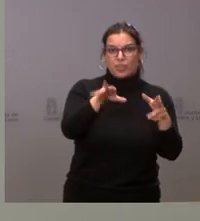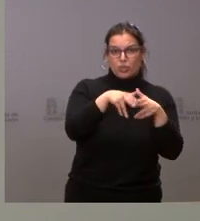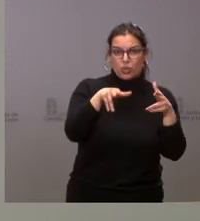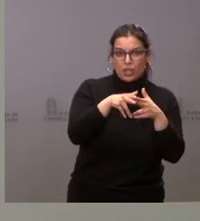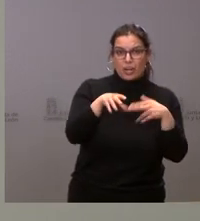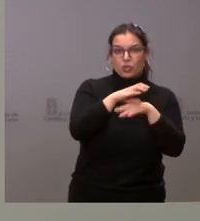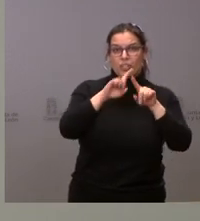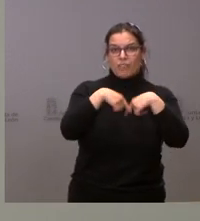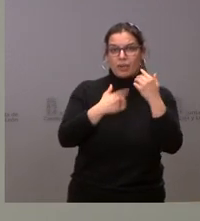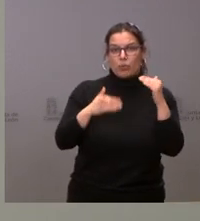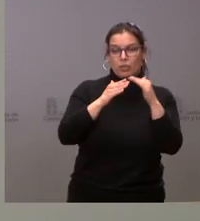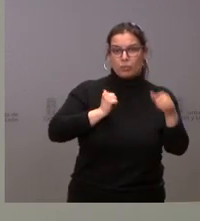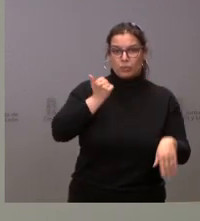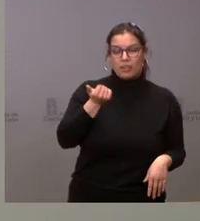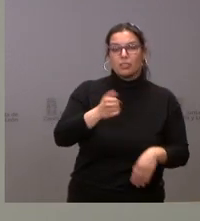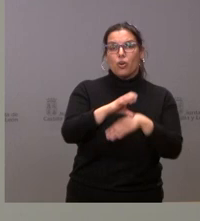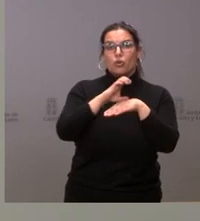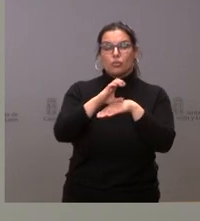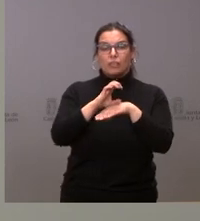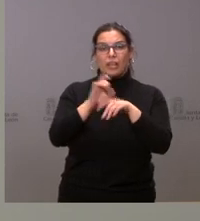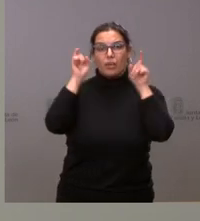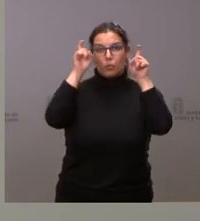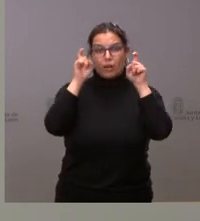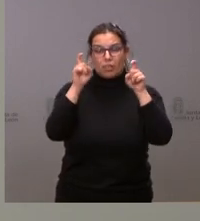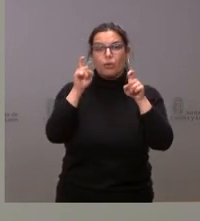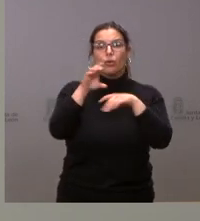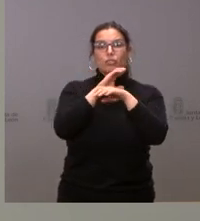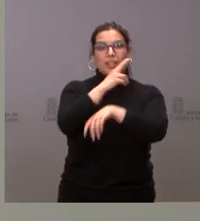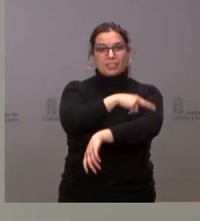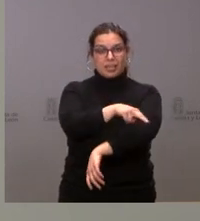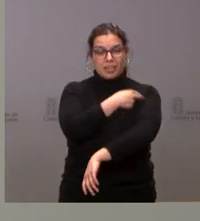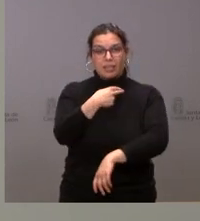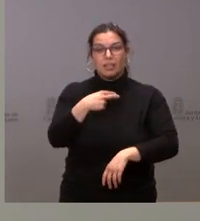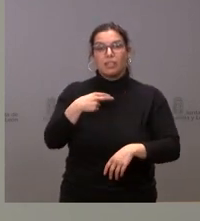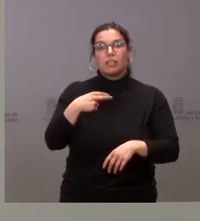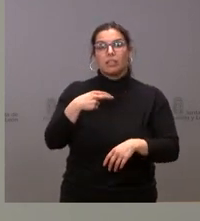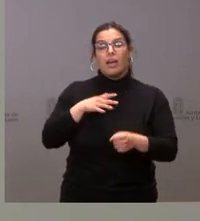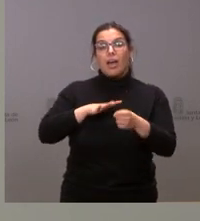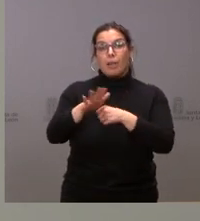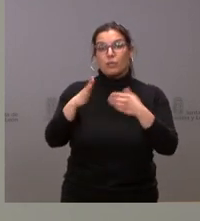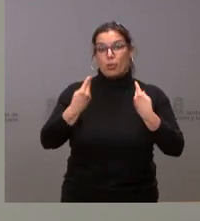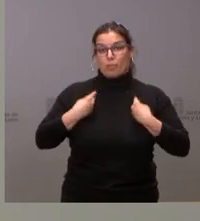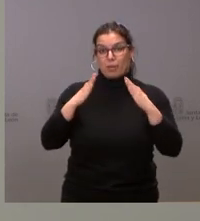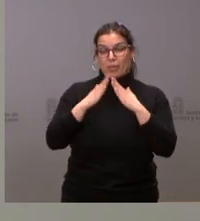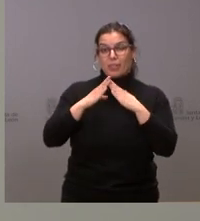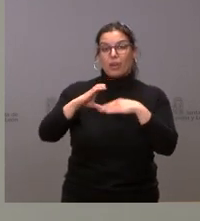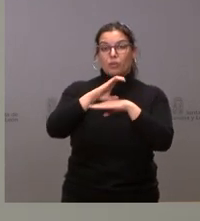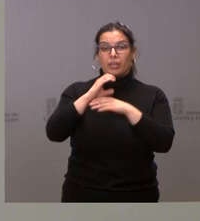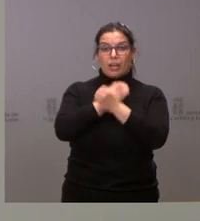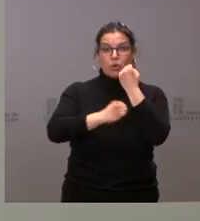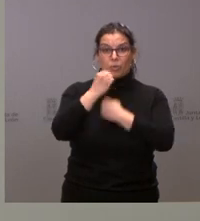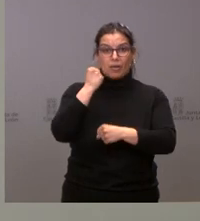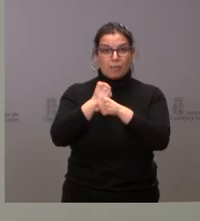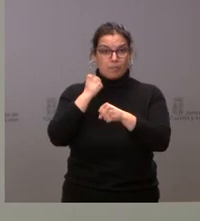consejería de Familia y Guadalupe de Oportunidades, la consejería de Educación, la consejería de Sanidad en el ámbito de la vivienda, de la economía o del empleo,